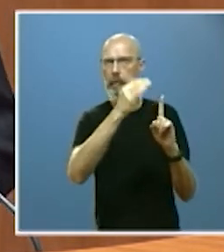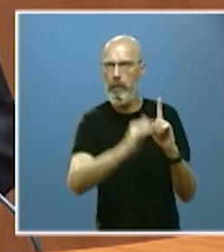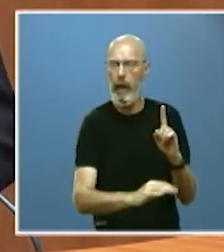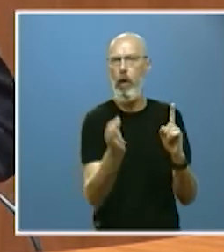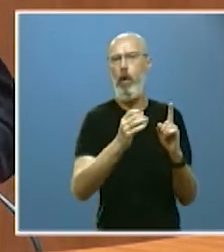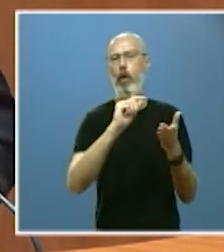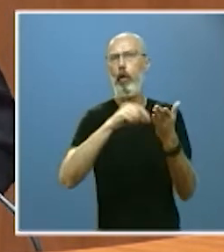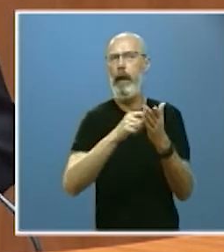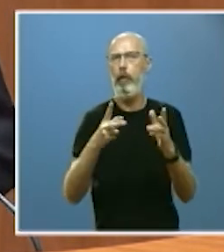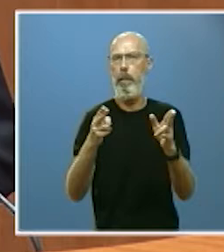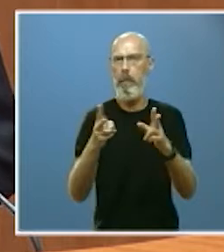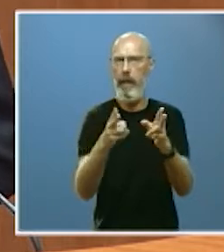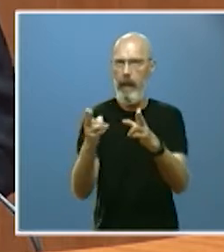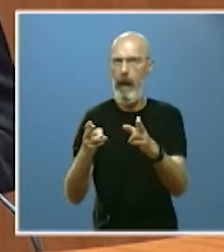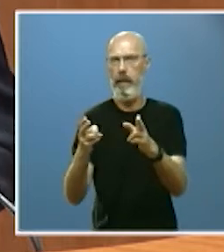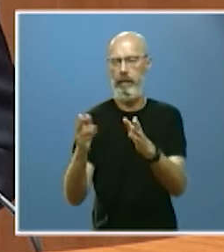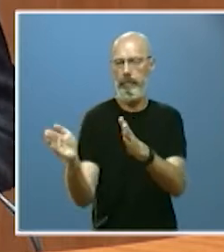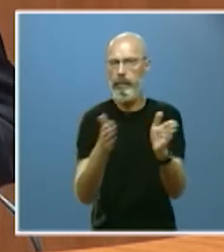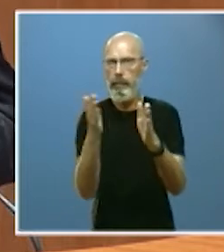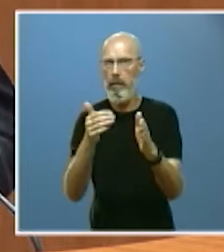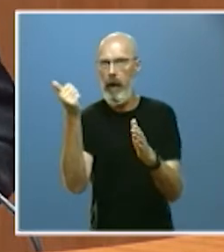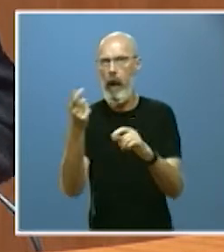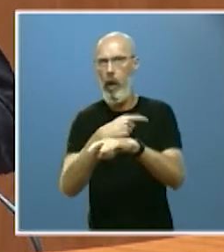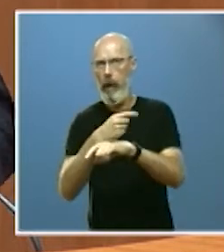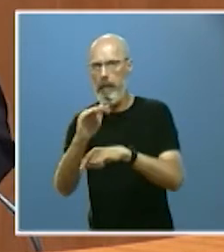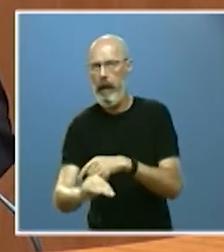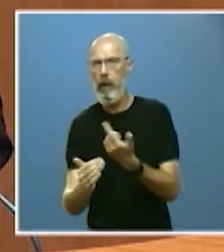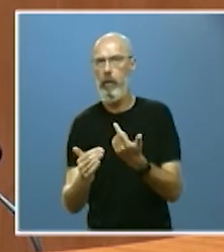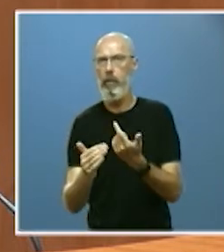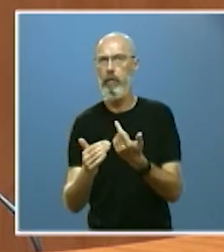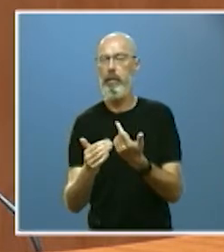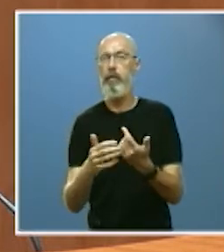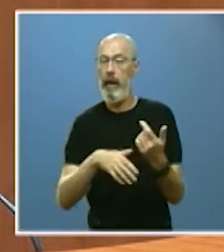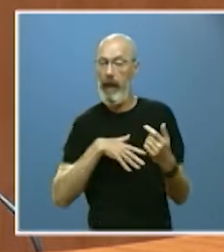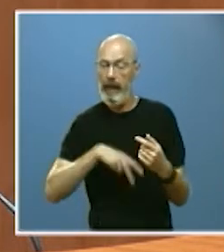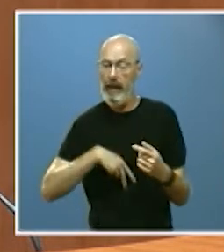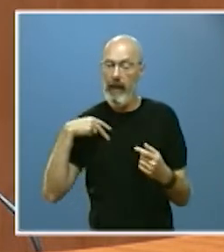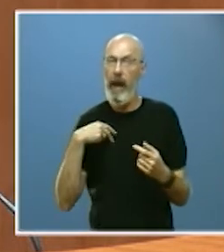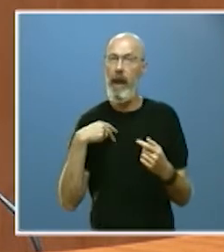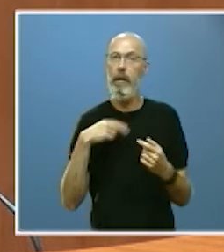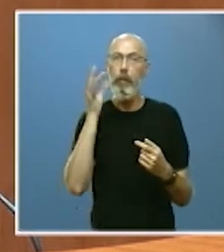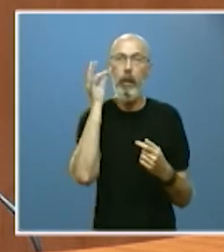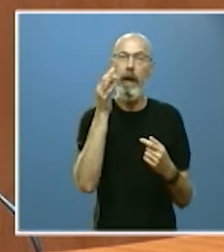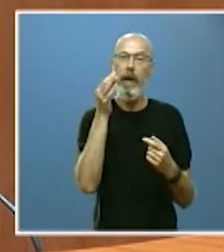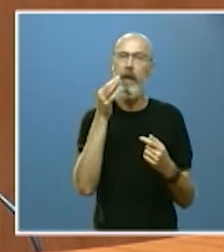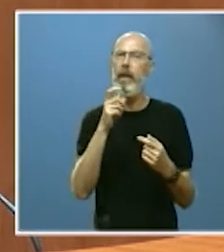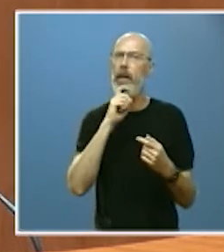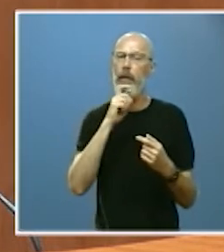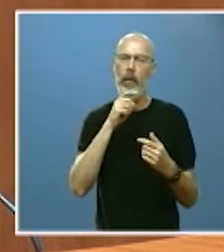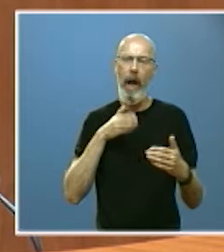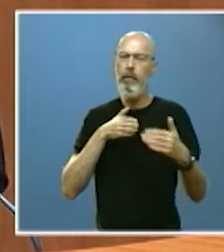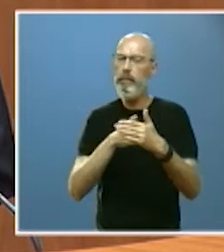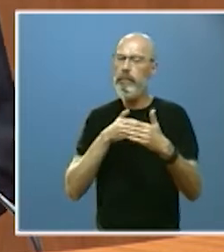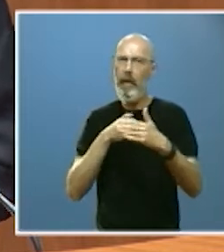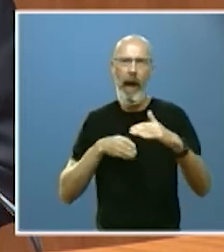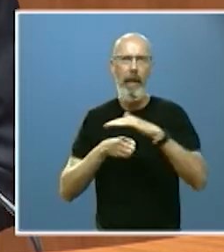a tiempo parcial y contratos temporales y tienen en general y en contra de su voluntad dificultades en el acceso al empleo a la